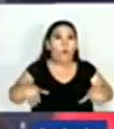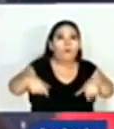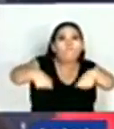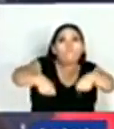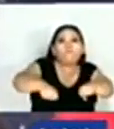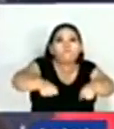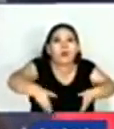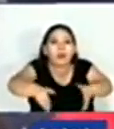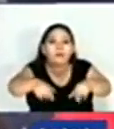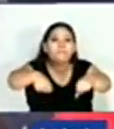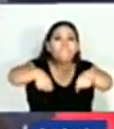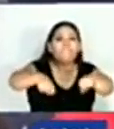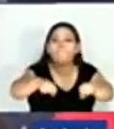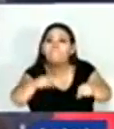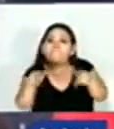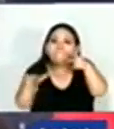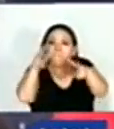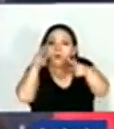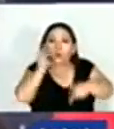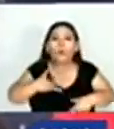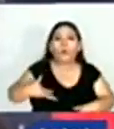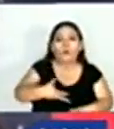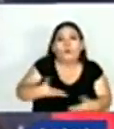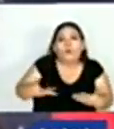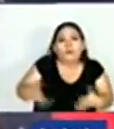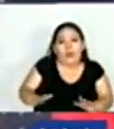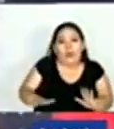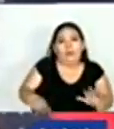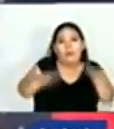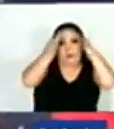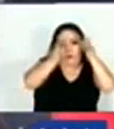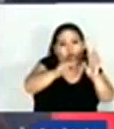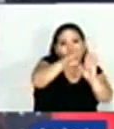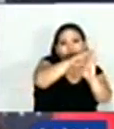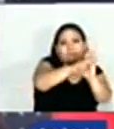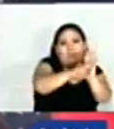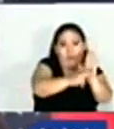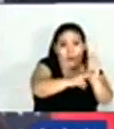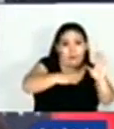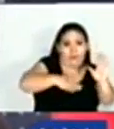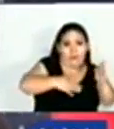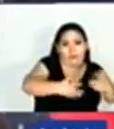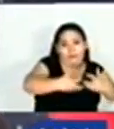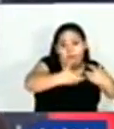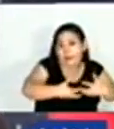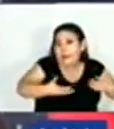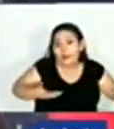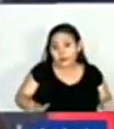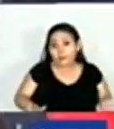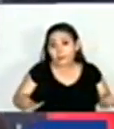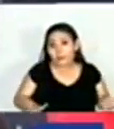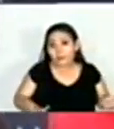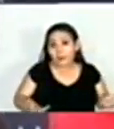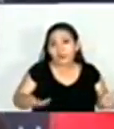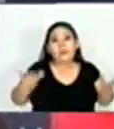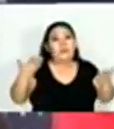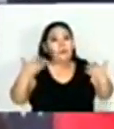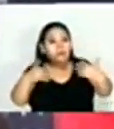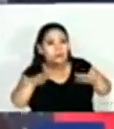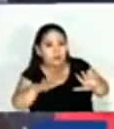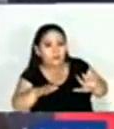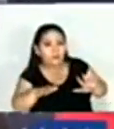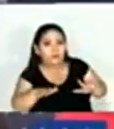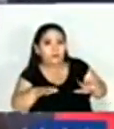calle, en la carretera, porque nosotros hemos tomado algunas medidas en la empresa que a la hora de ingresar